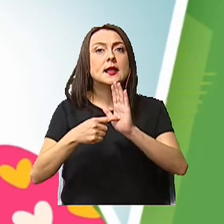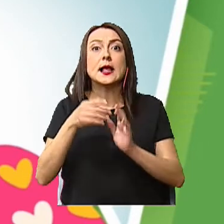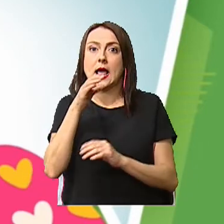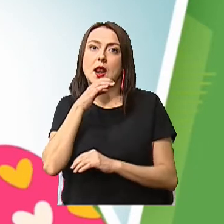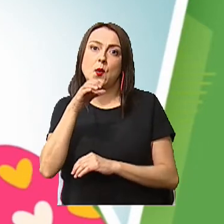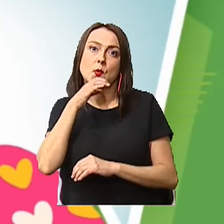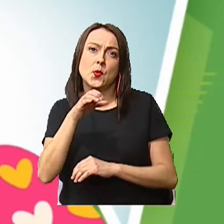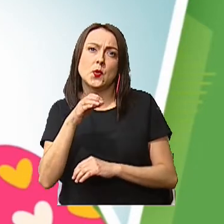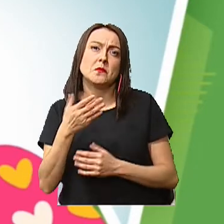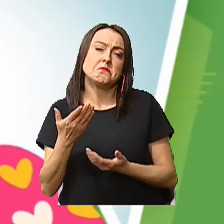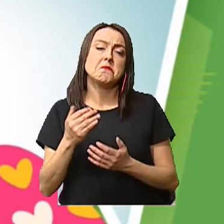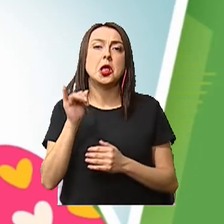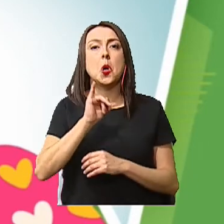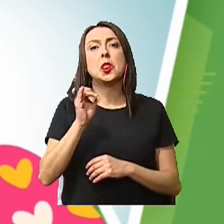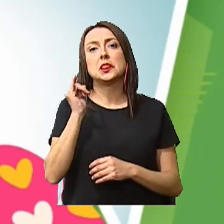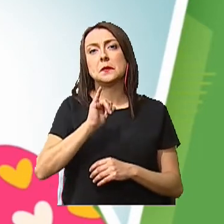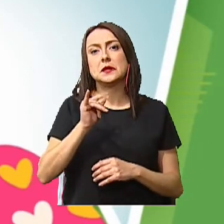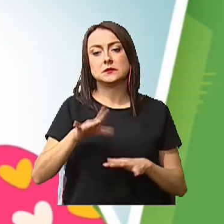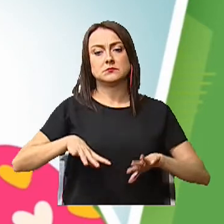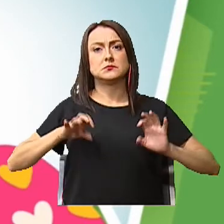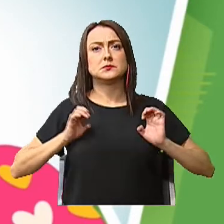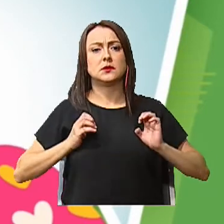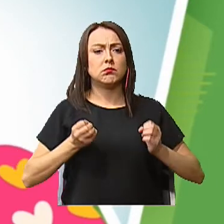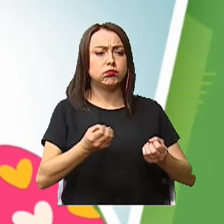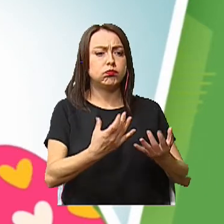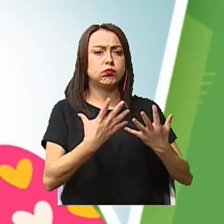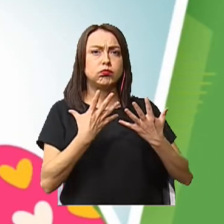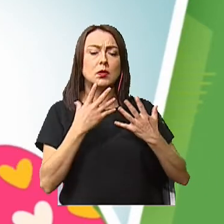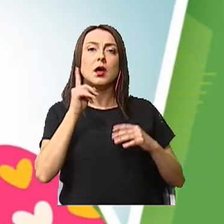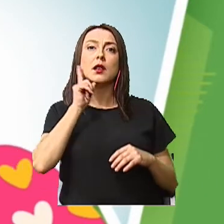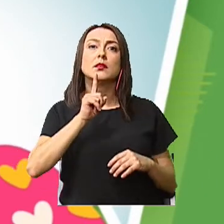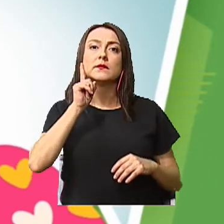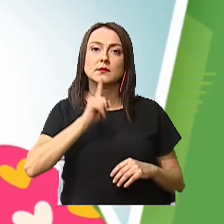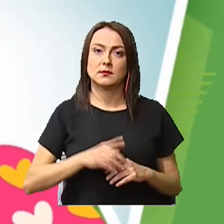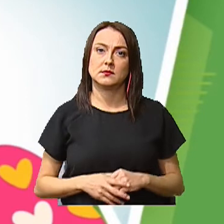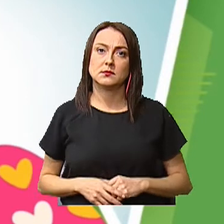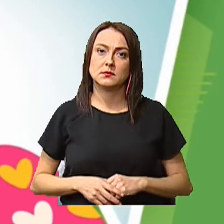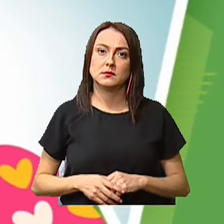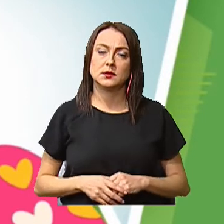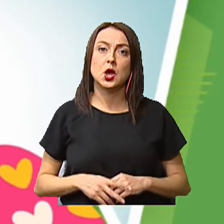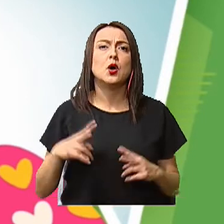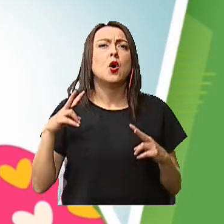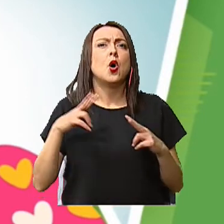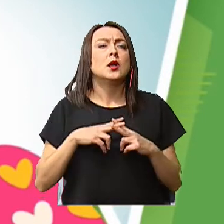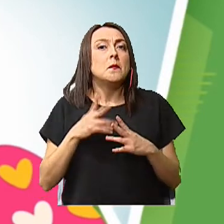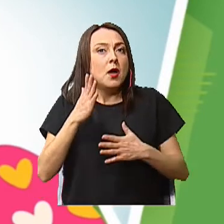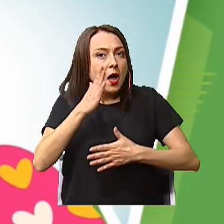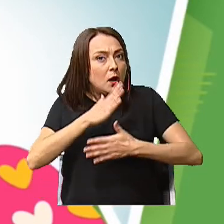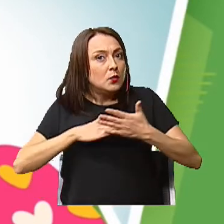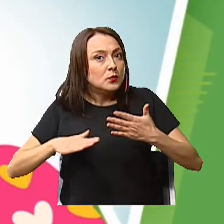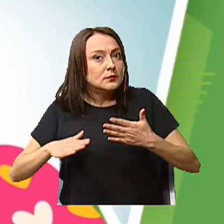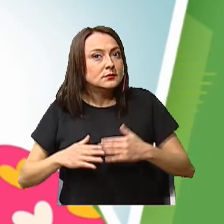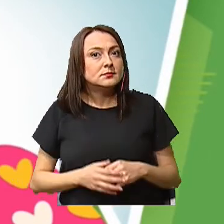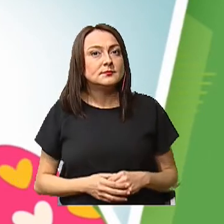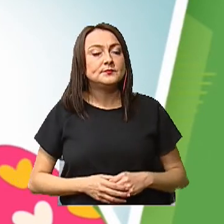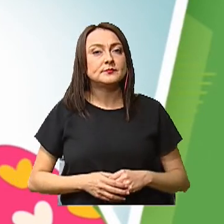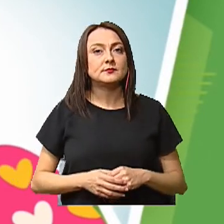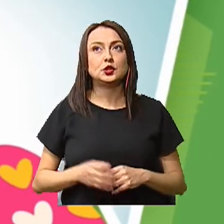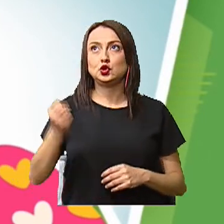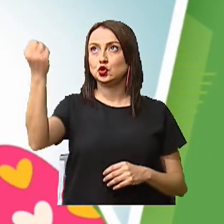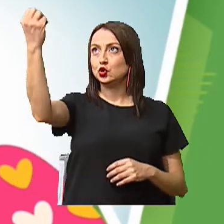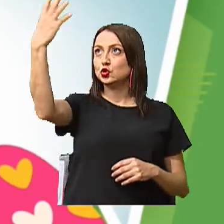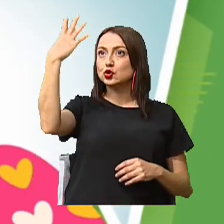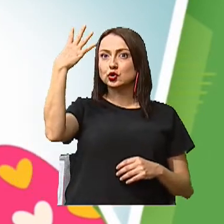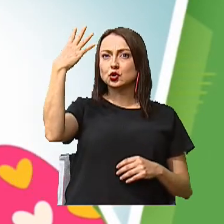O incluso existen fuentes de calor artificial ¿Conocemos algunas de ellas? El sol